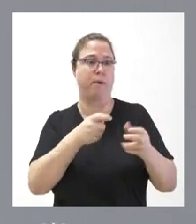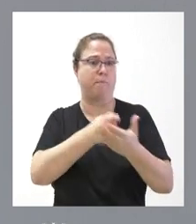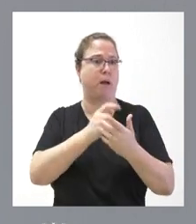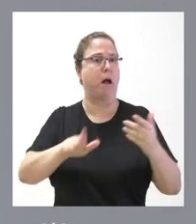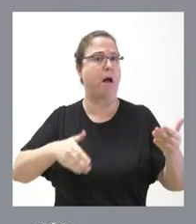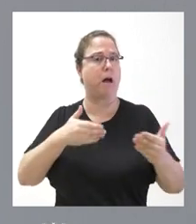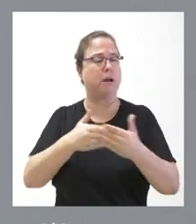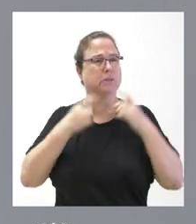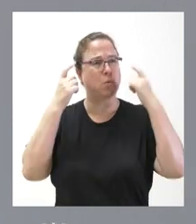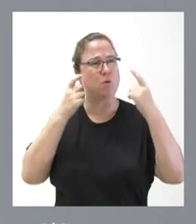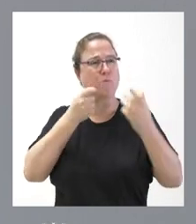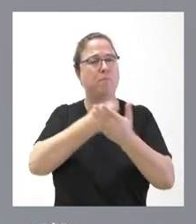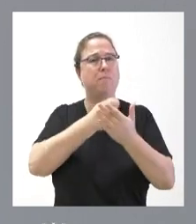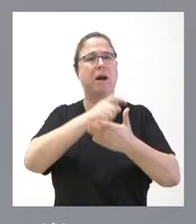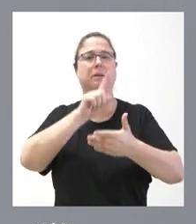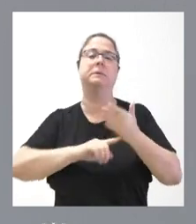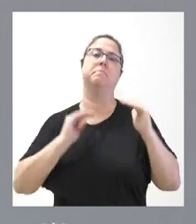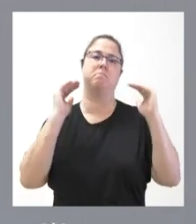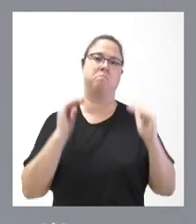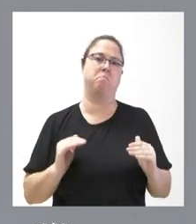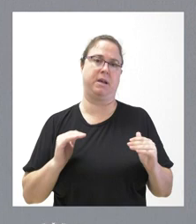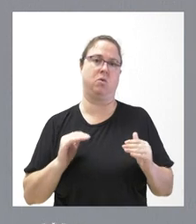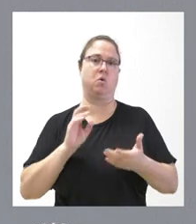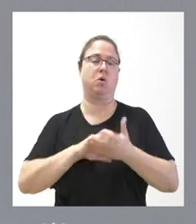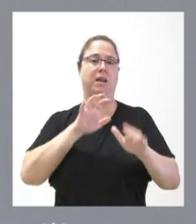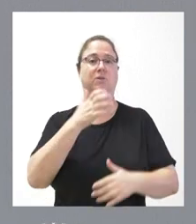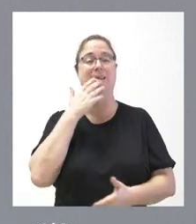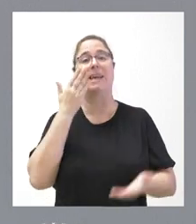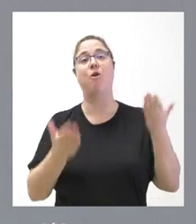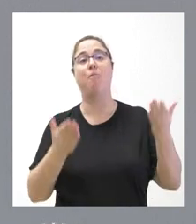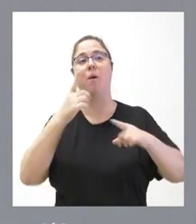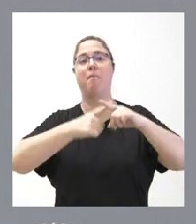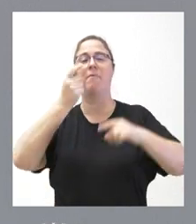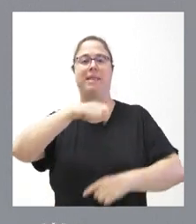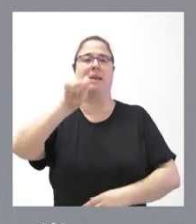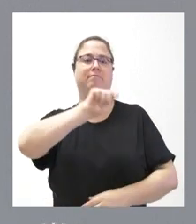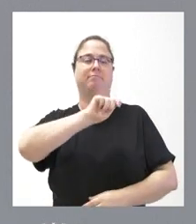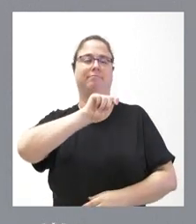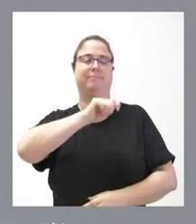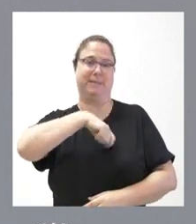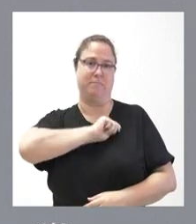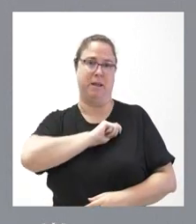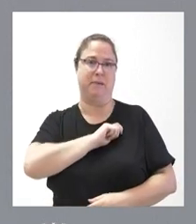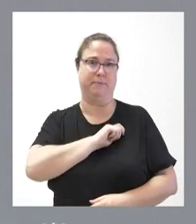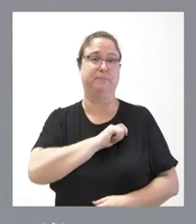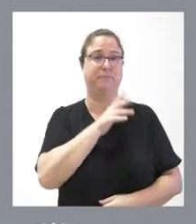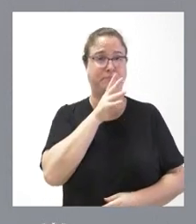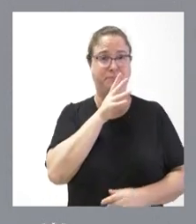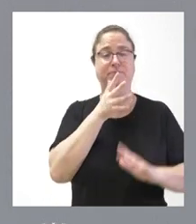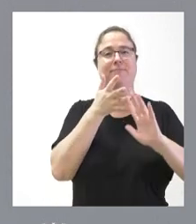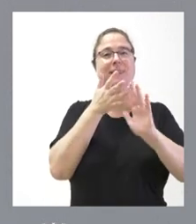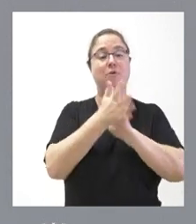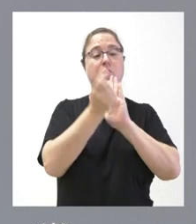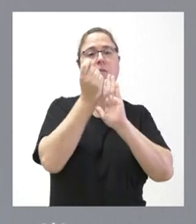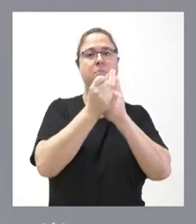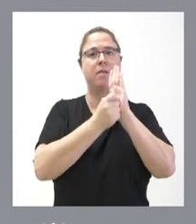esfuerzo para pagar un alquiler es más reducido en Castilla y León que en la media del conjunto de España. A ello influye todas las medidas que se ponen